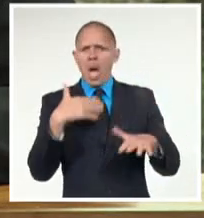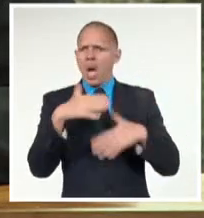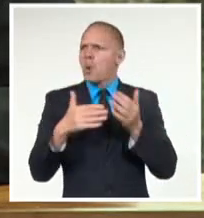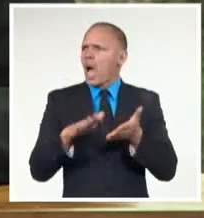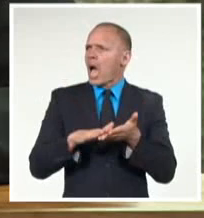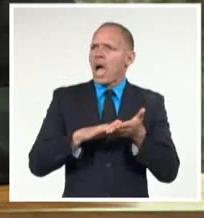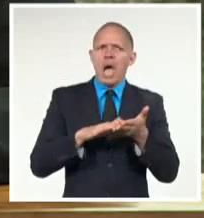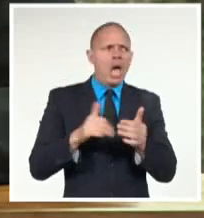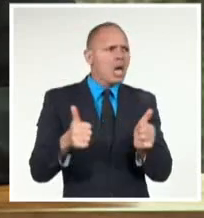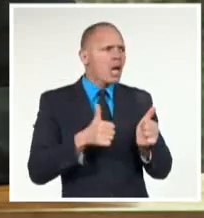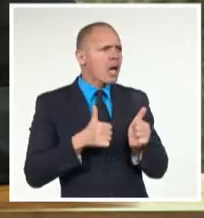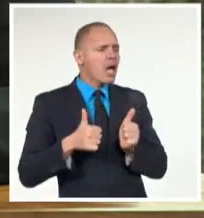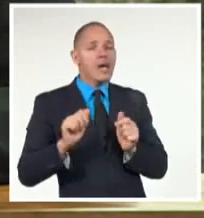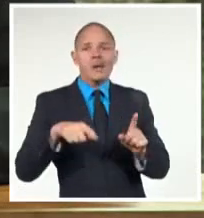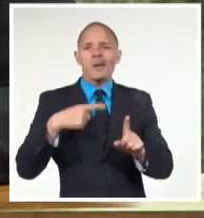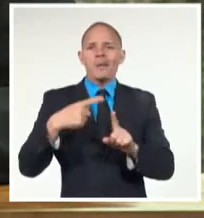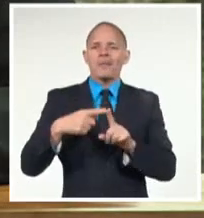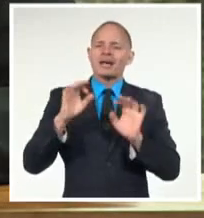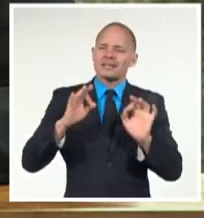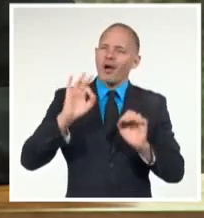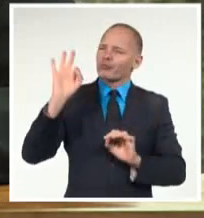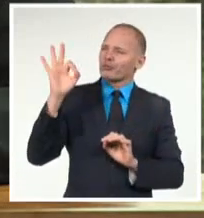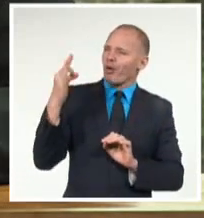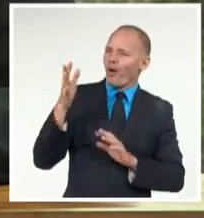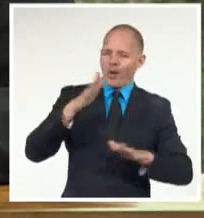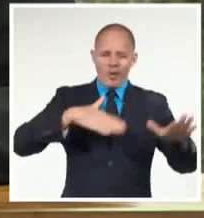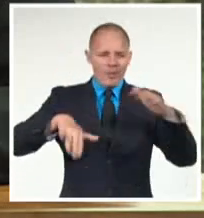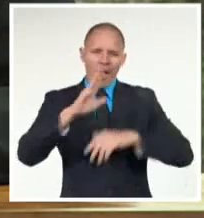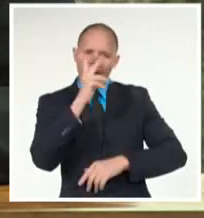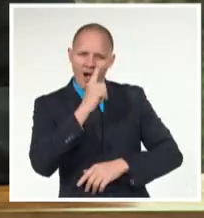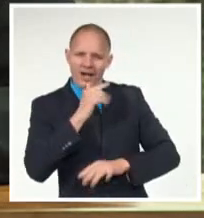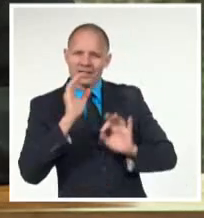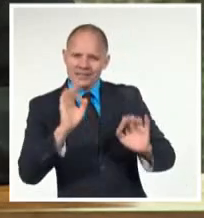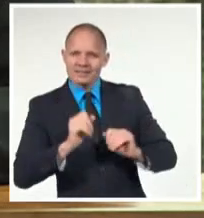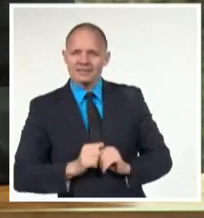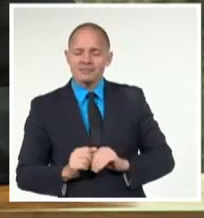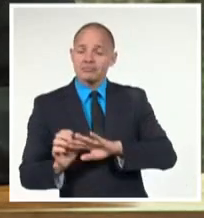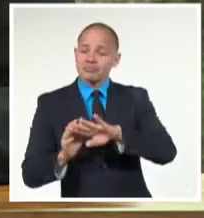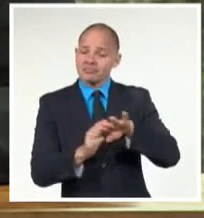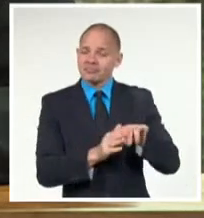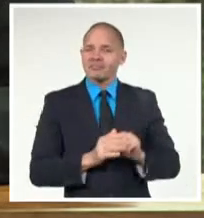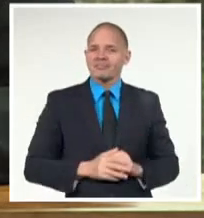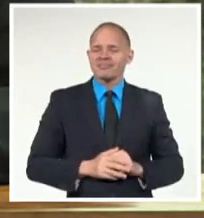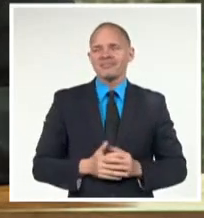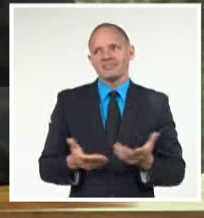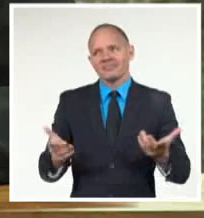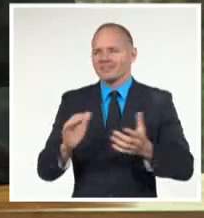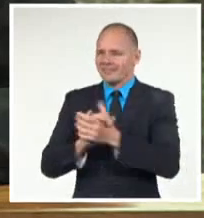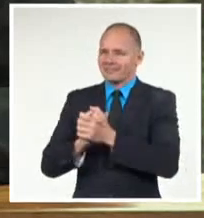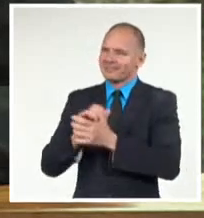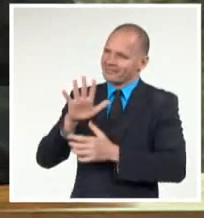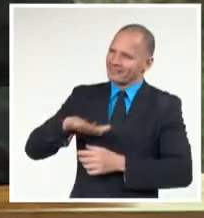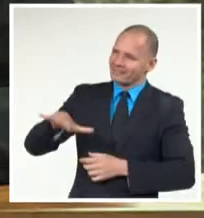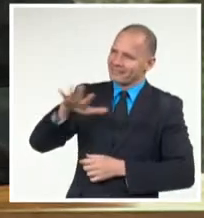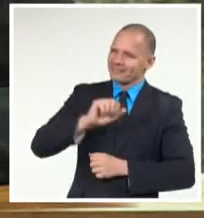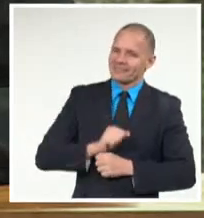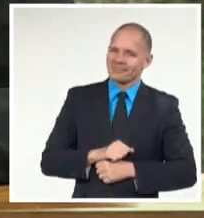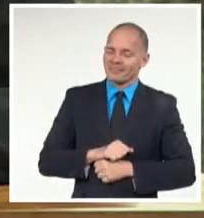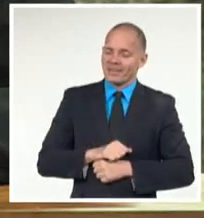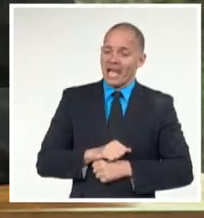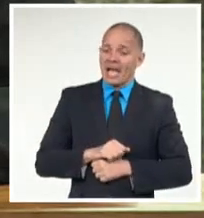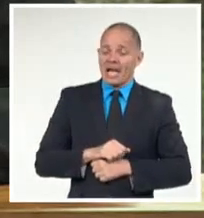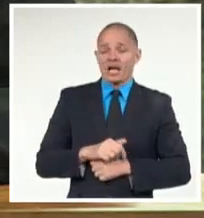y los atributos que hacen única nuestra oferta. Excelencias, estimados amigos. Antes de concluir,